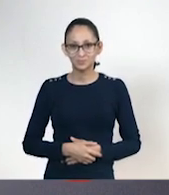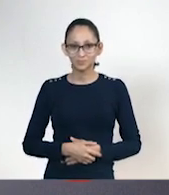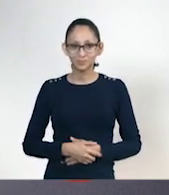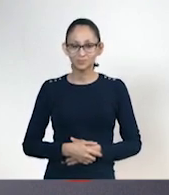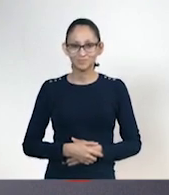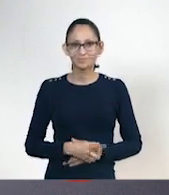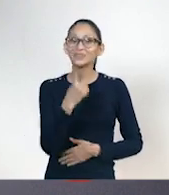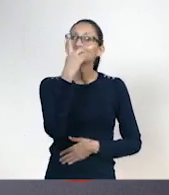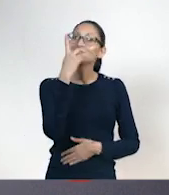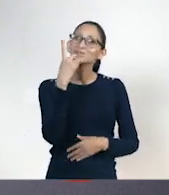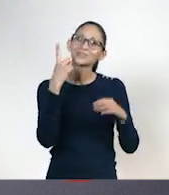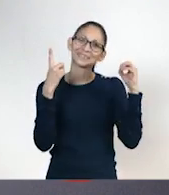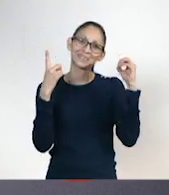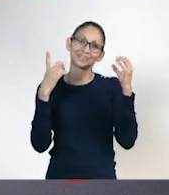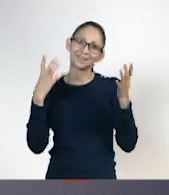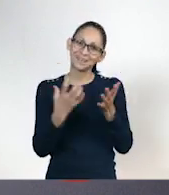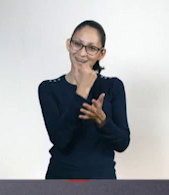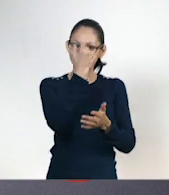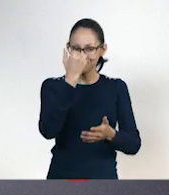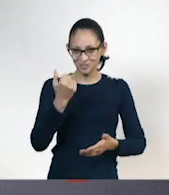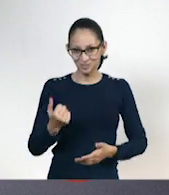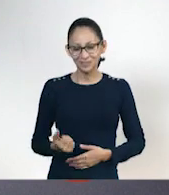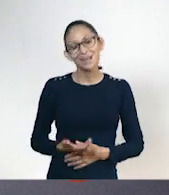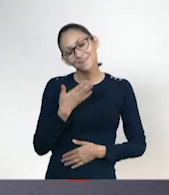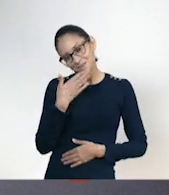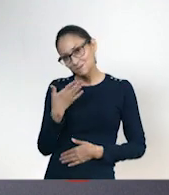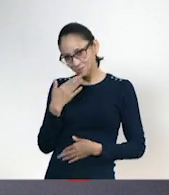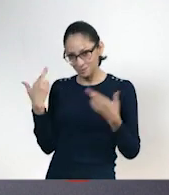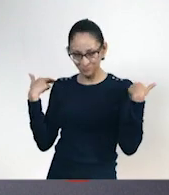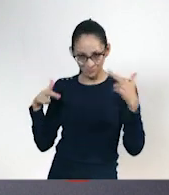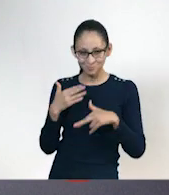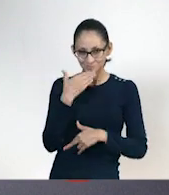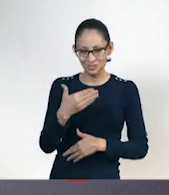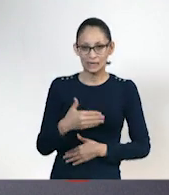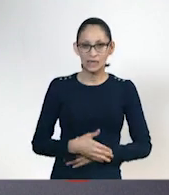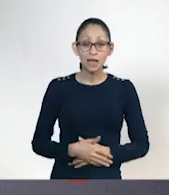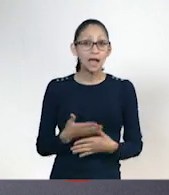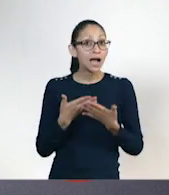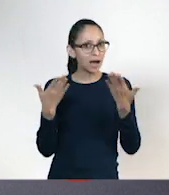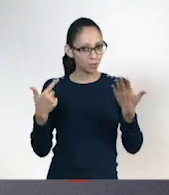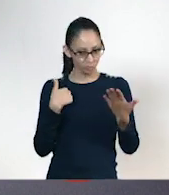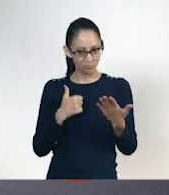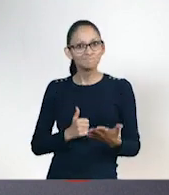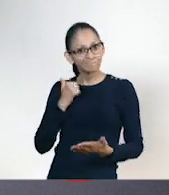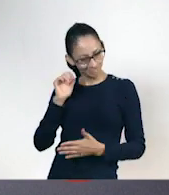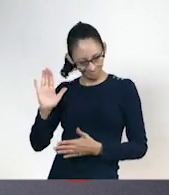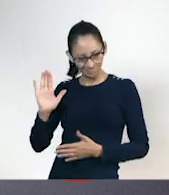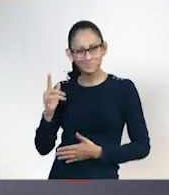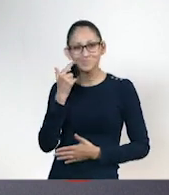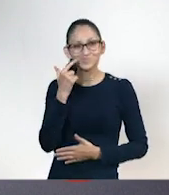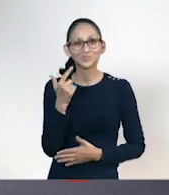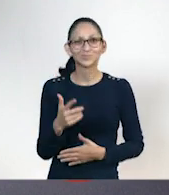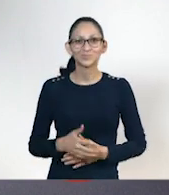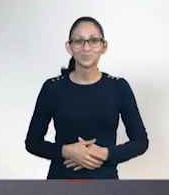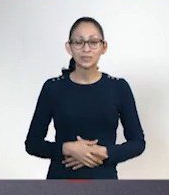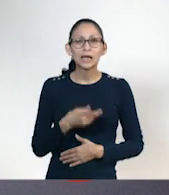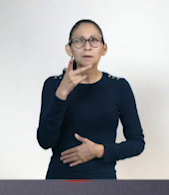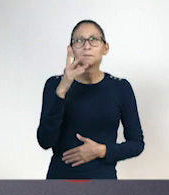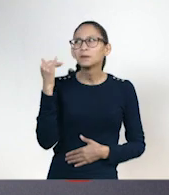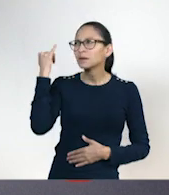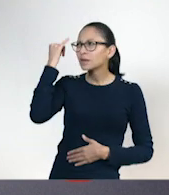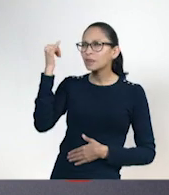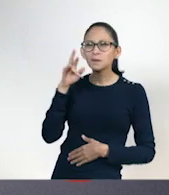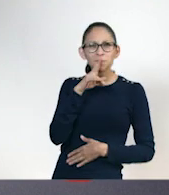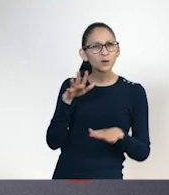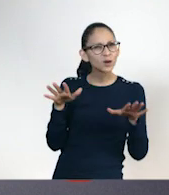Uno a cero. Te voy ganando, Alberto. Bien, bien, maestro. Muy bien. Ahora viene la mía, ya lo verá, ya lo verá. Oye, ¿y si modificamos las reglas?